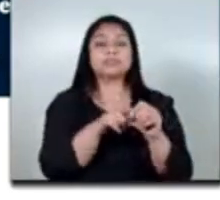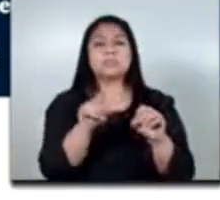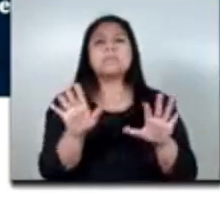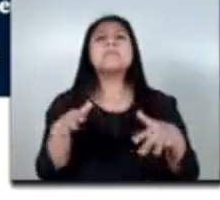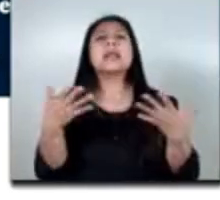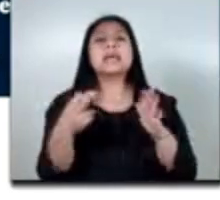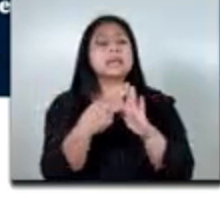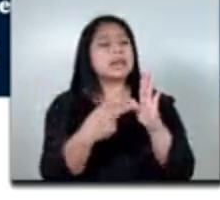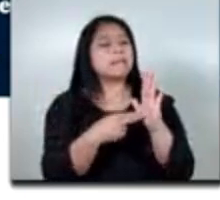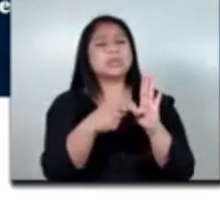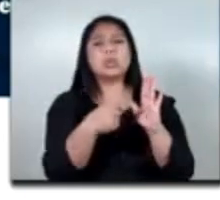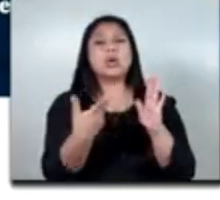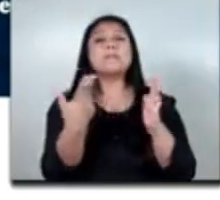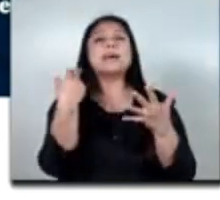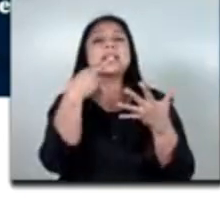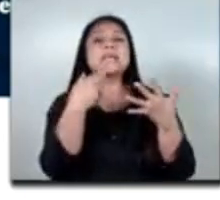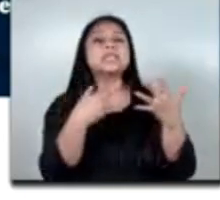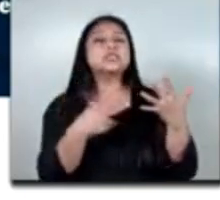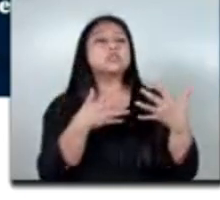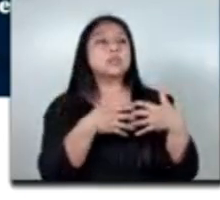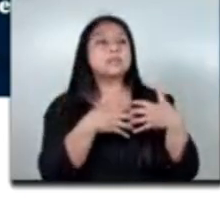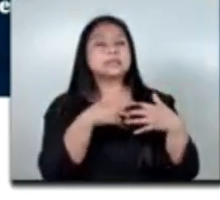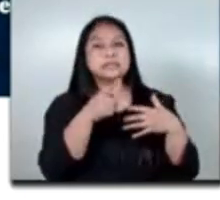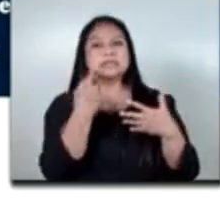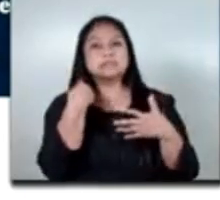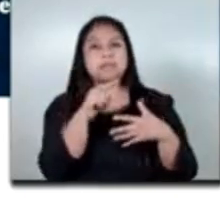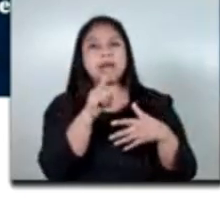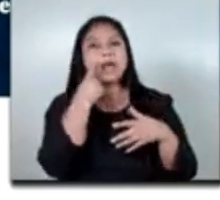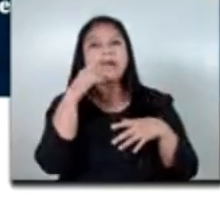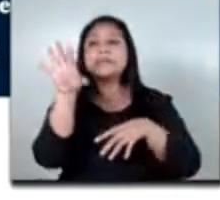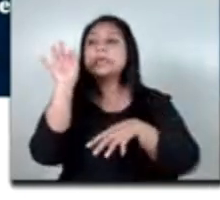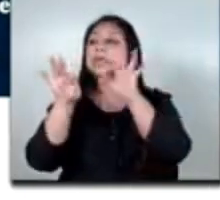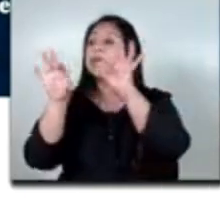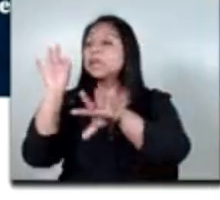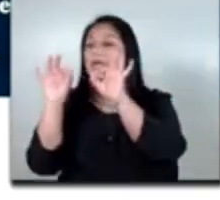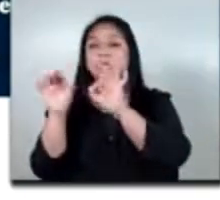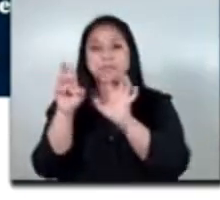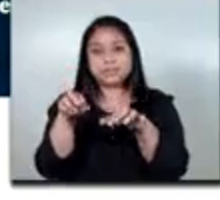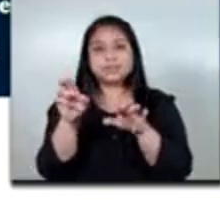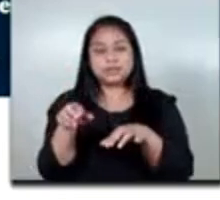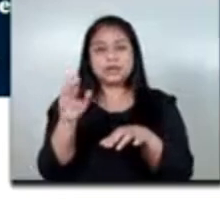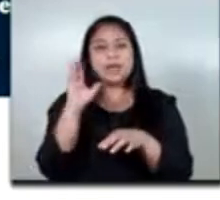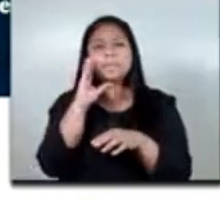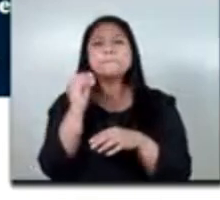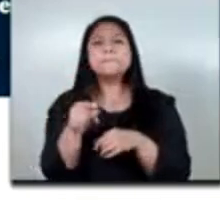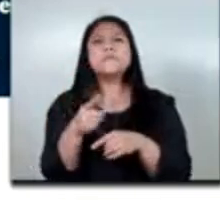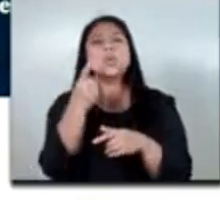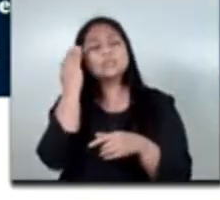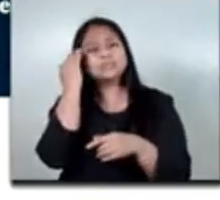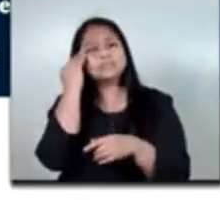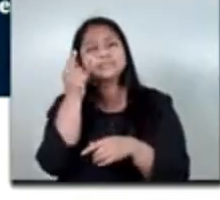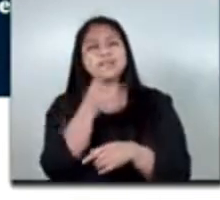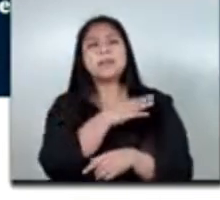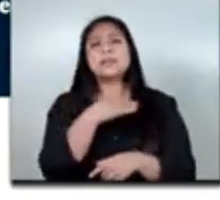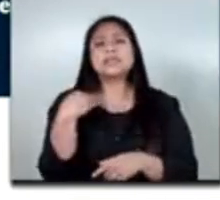reglamento que regula el registro para empresas de reclutamiento y porque es importante porque reconocemos que como gobierno como